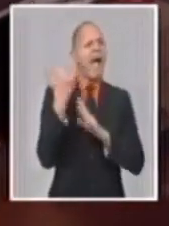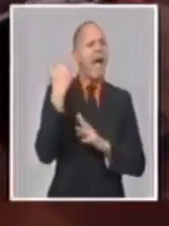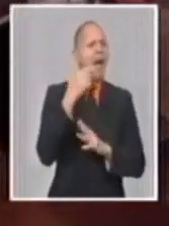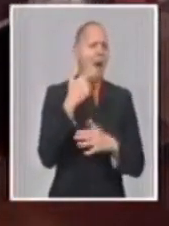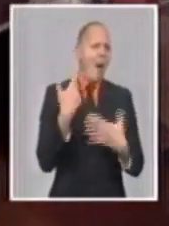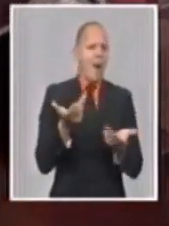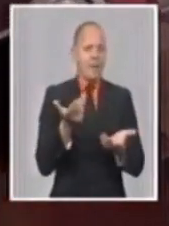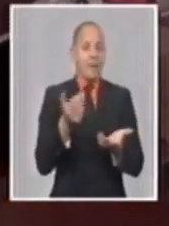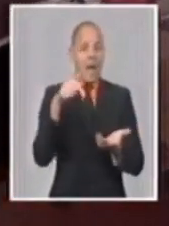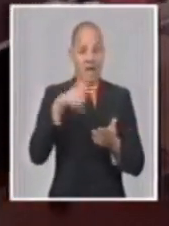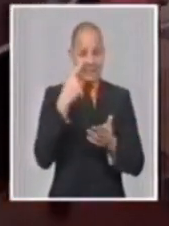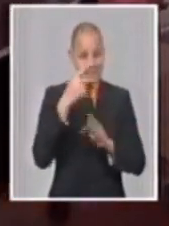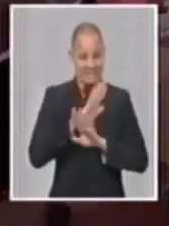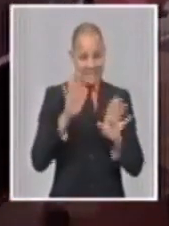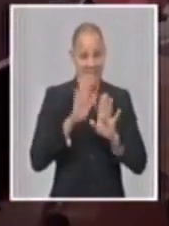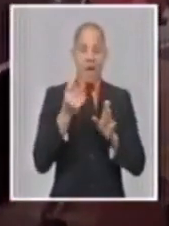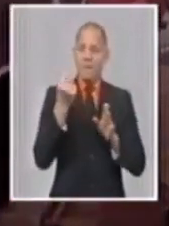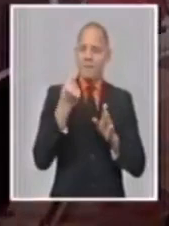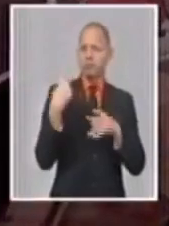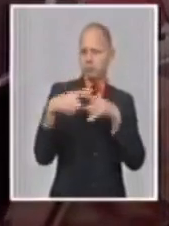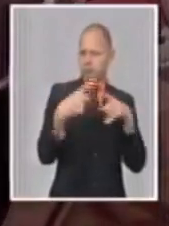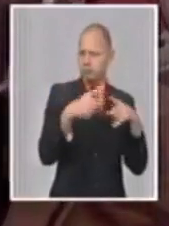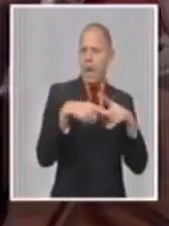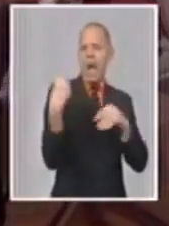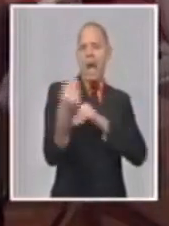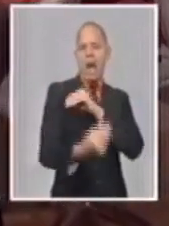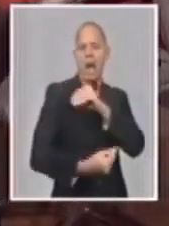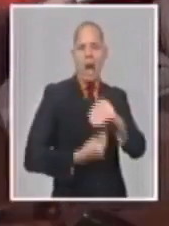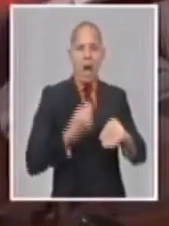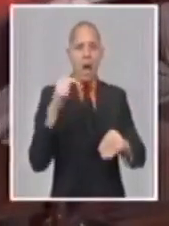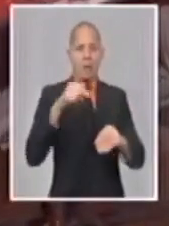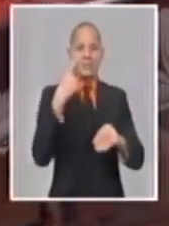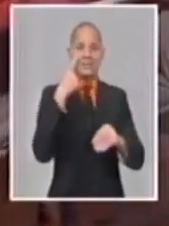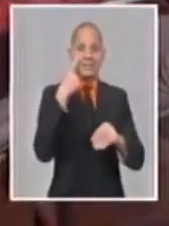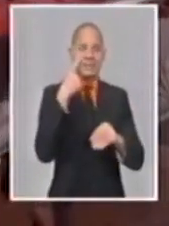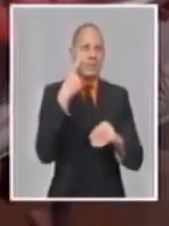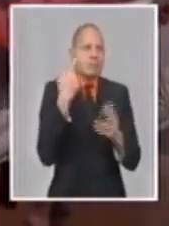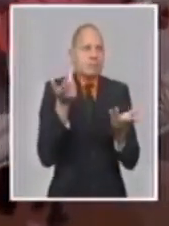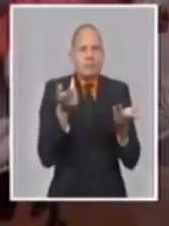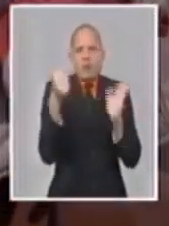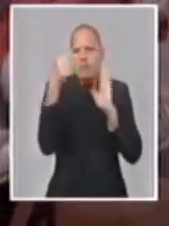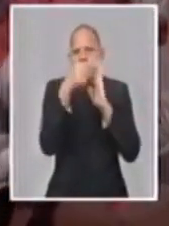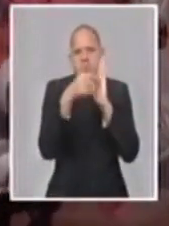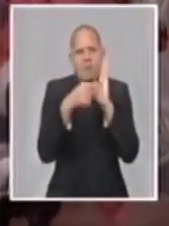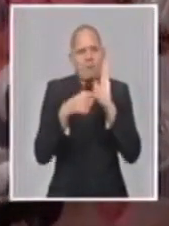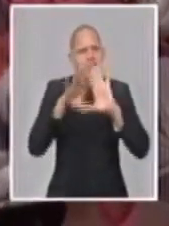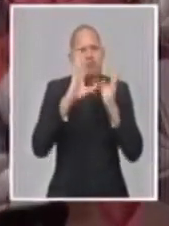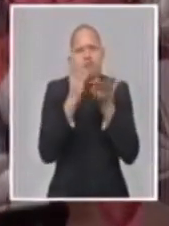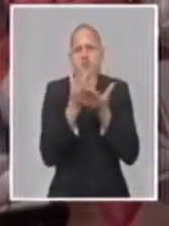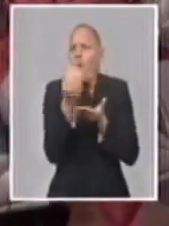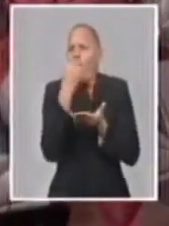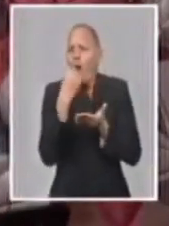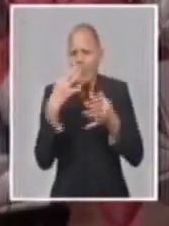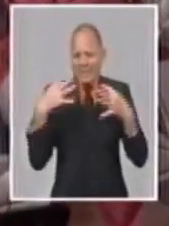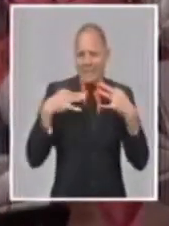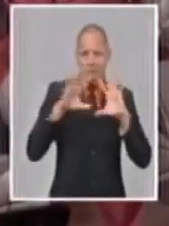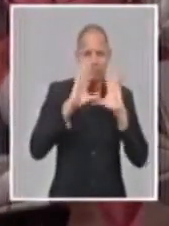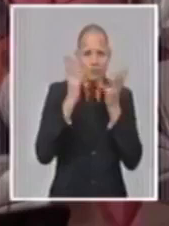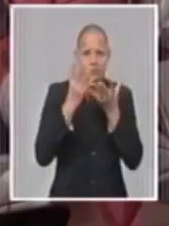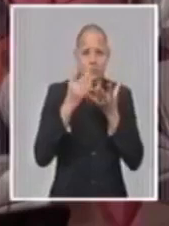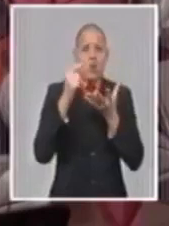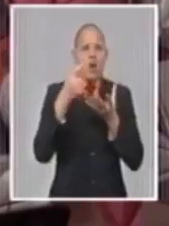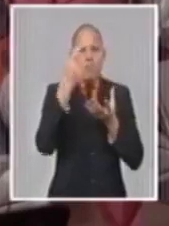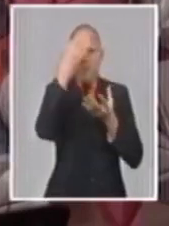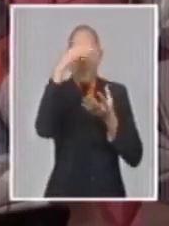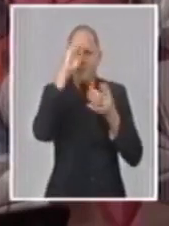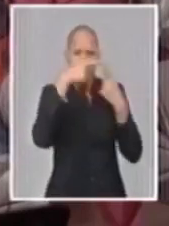estamos viendo una reforma de precios que abarca miles y miles de precios, que abarca a toda la sociedad, que abarca a todos los territorios.